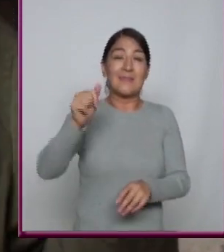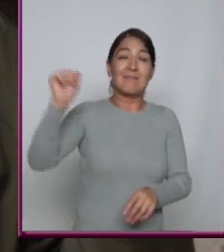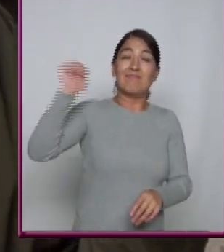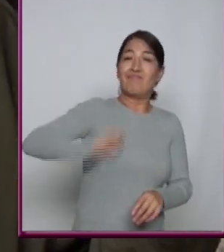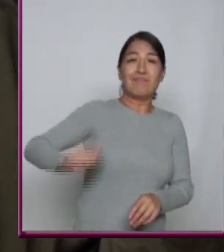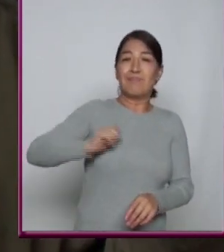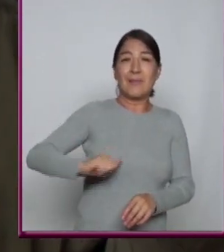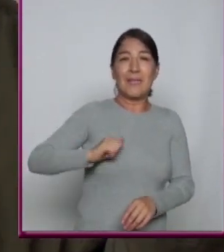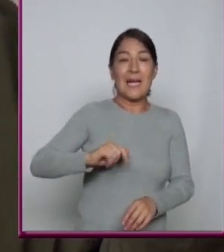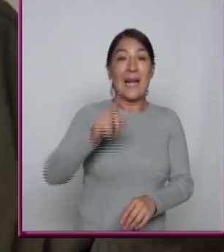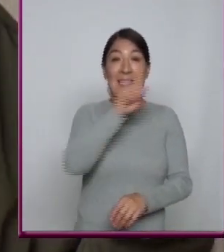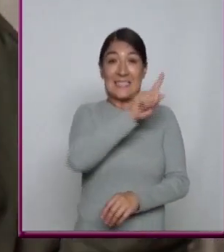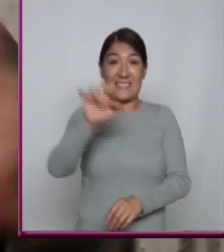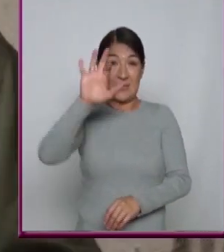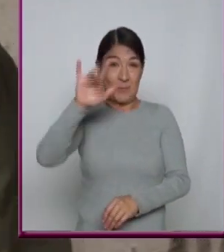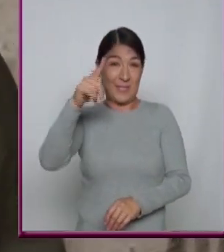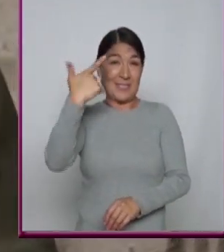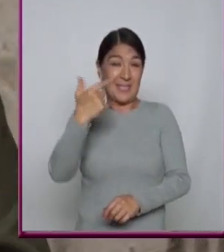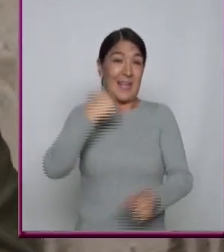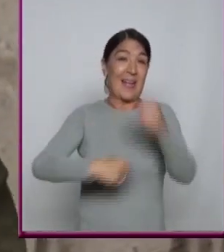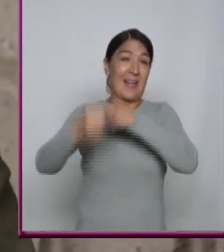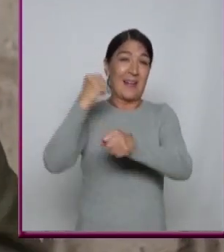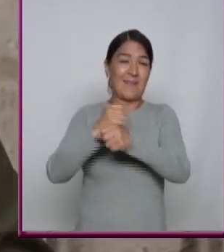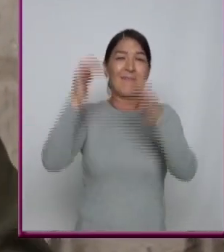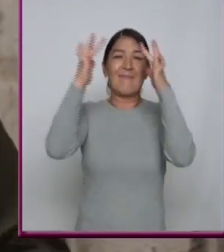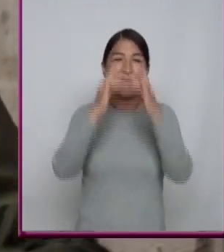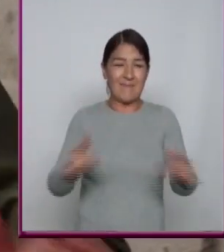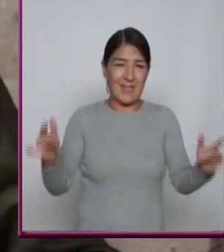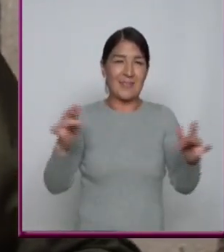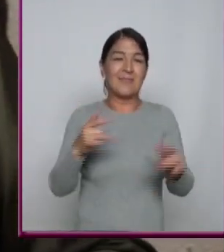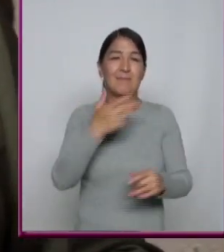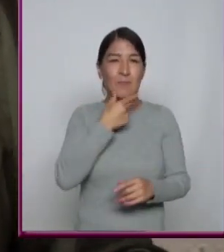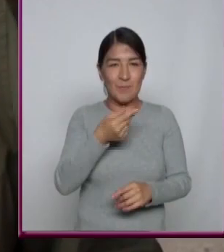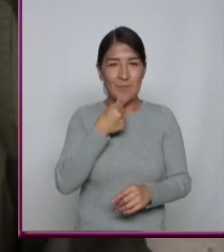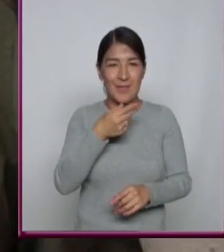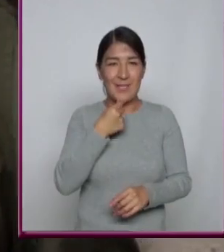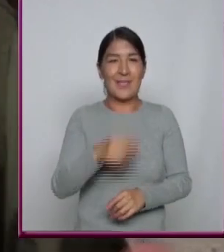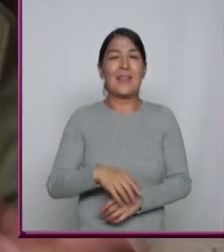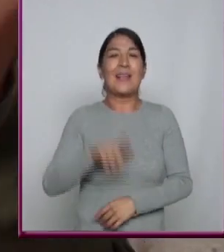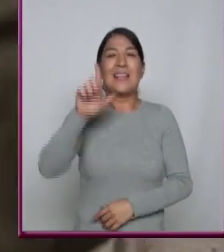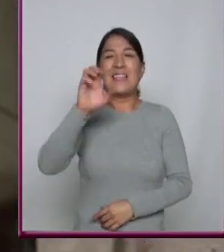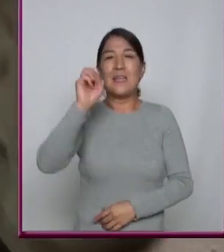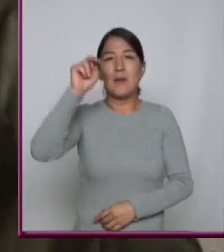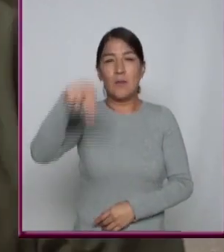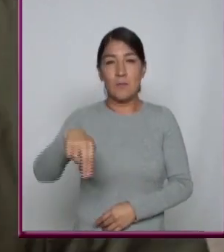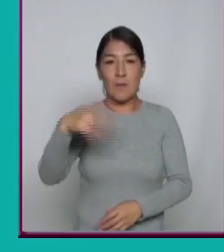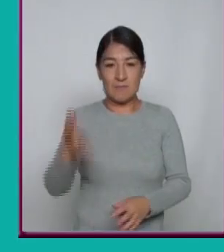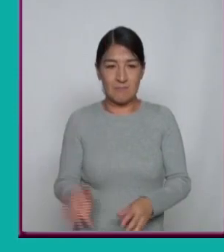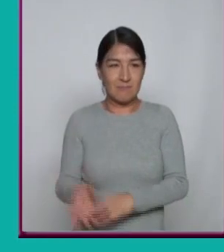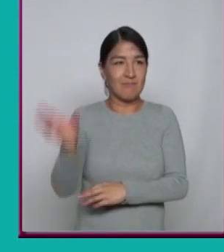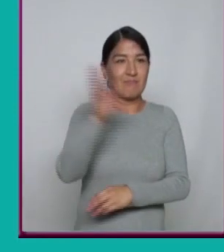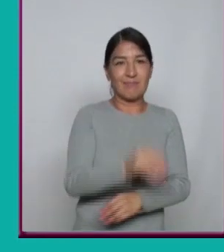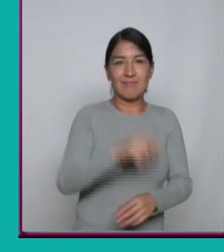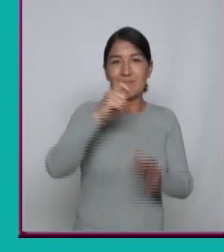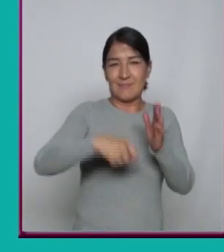Hace 157 años El francés Leon Scott De Martinville Grabó lo siguiente